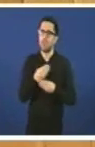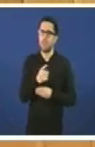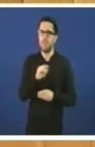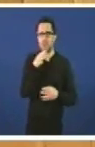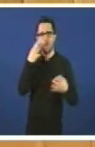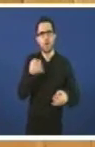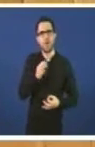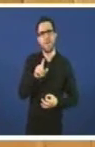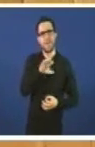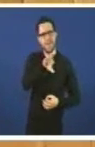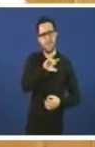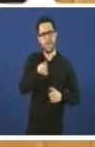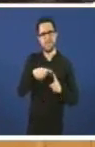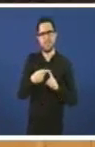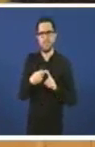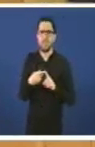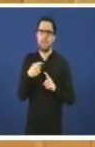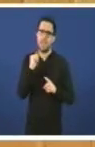país nin no seu idioma. Obrigado. Gracias, señor Robella.